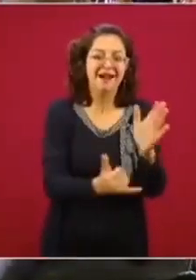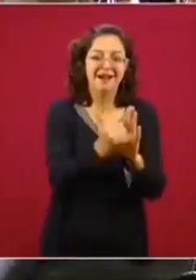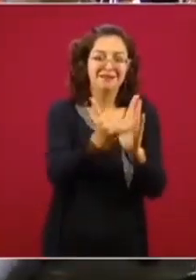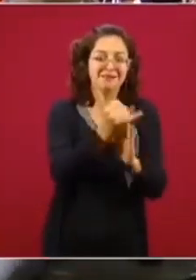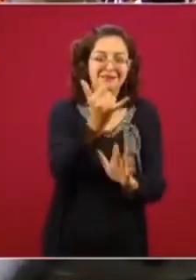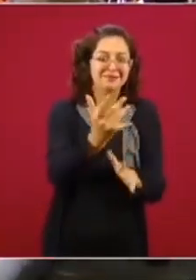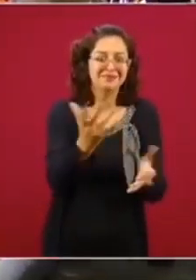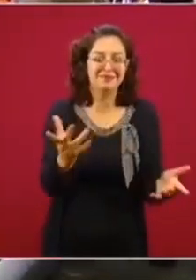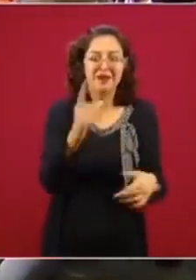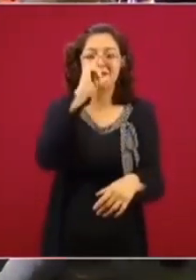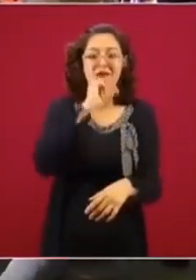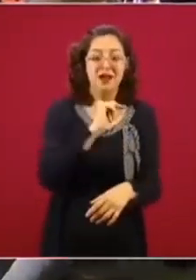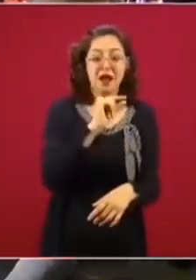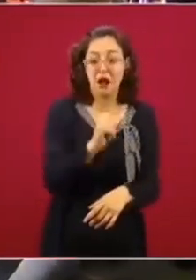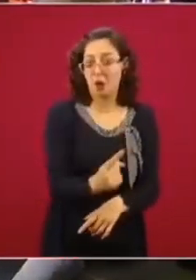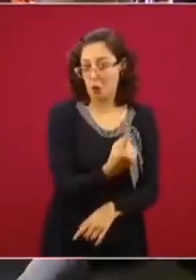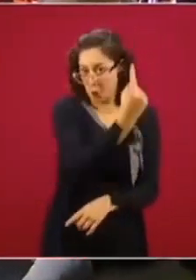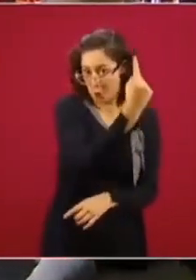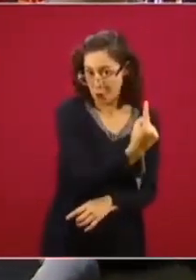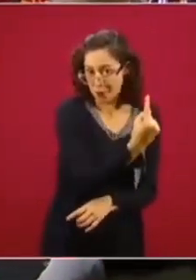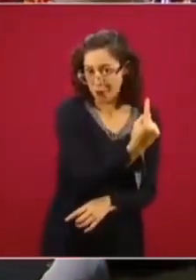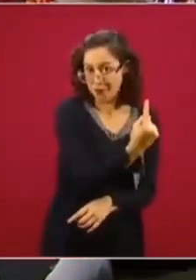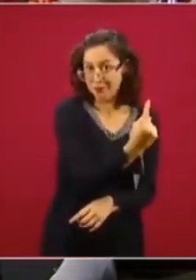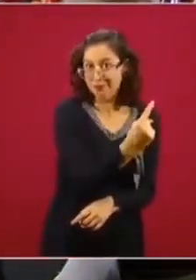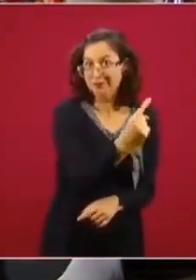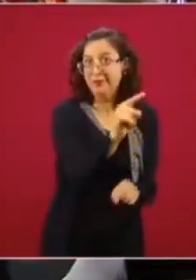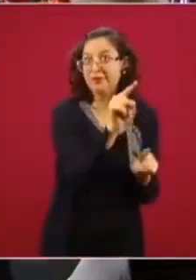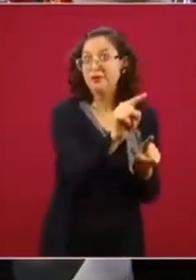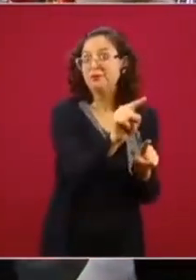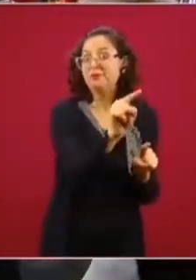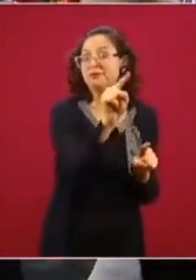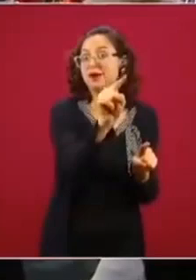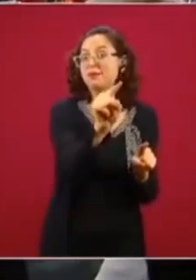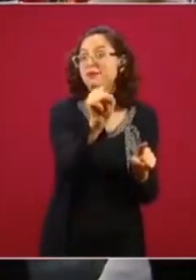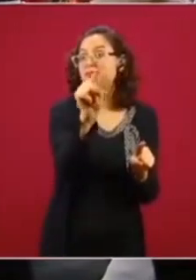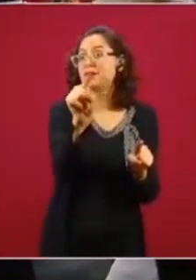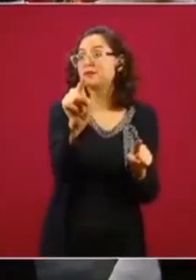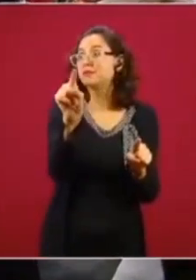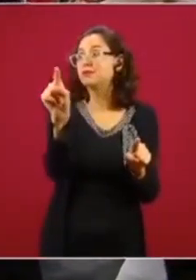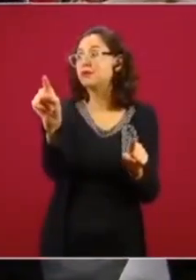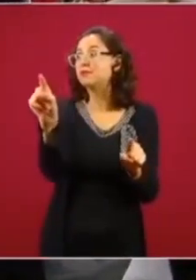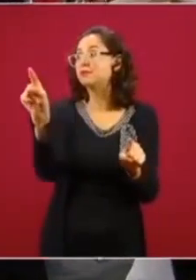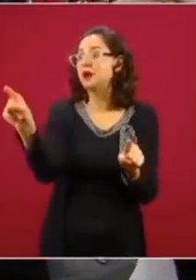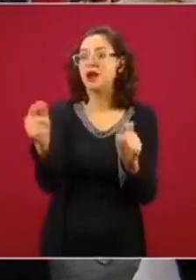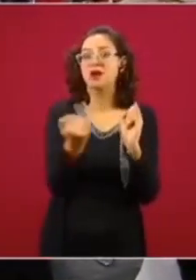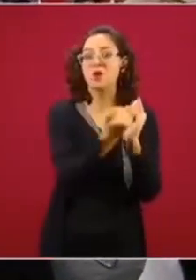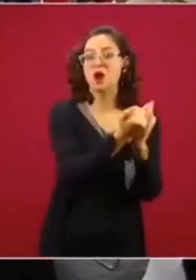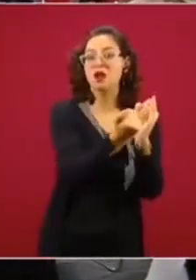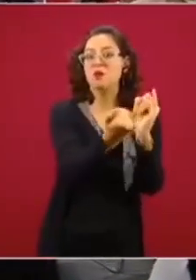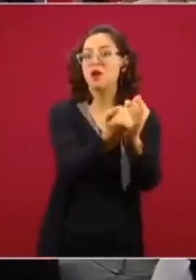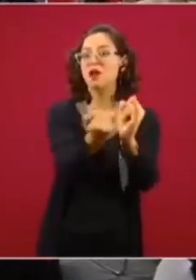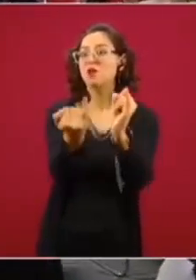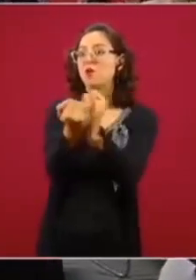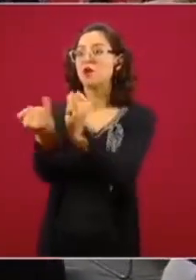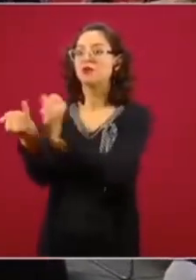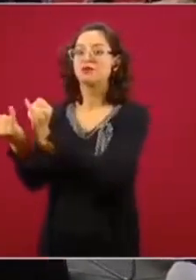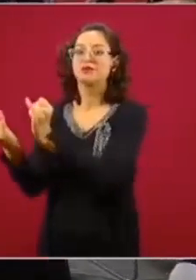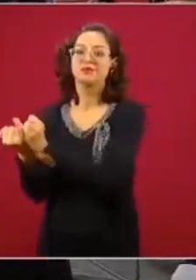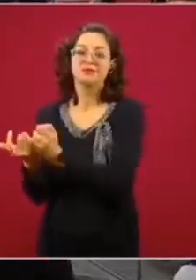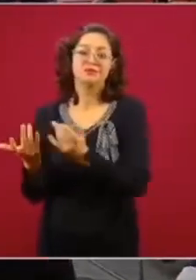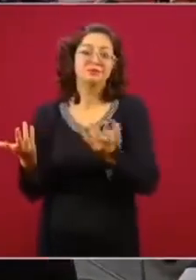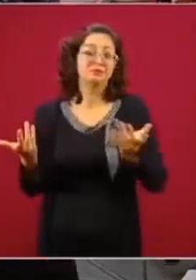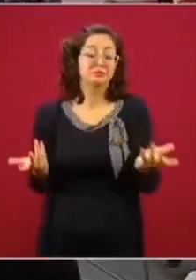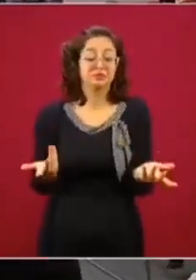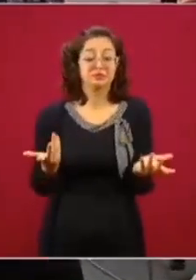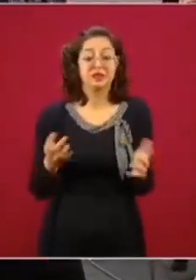esa obra, pero así como esa hay muchas otras. Entonces, donde se tenía más avance